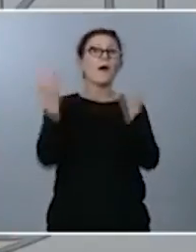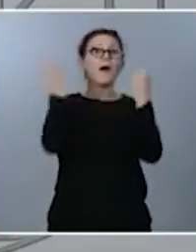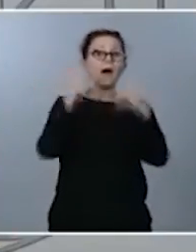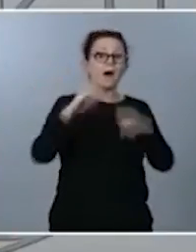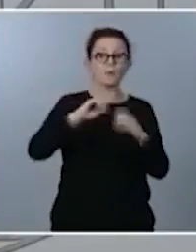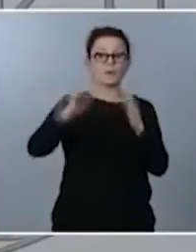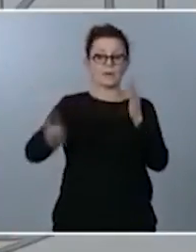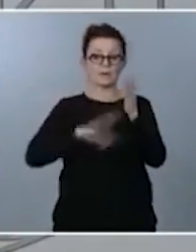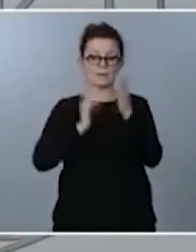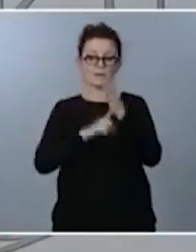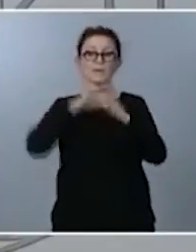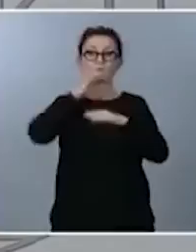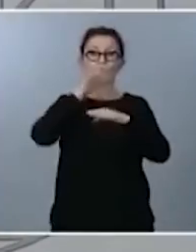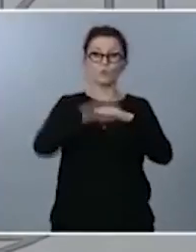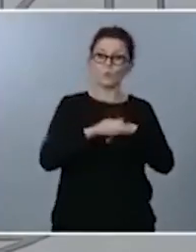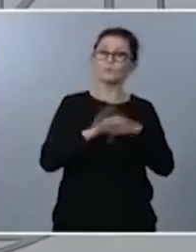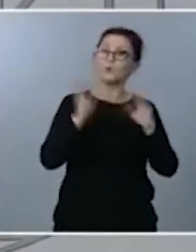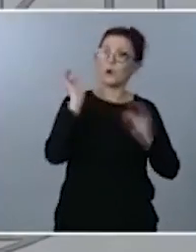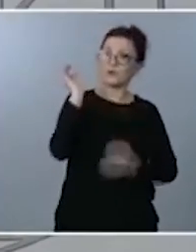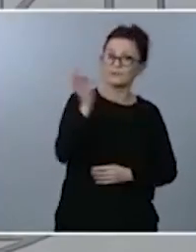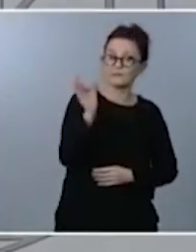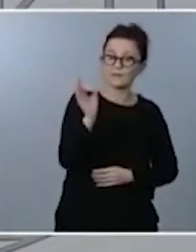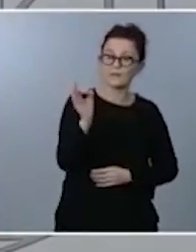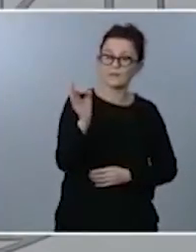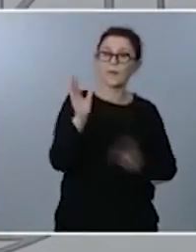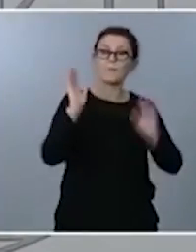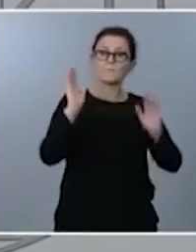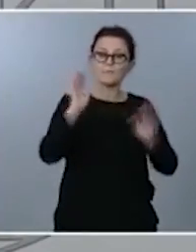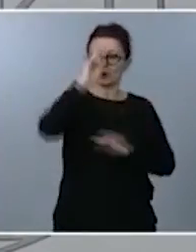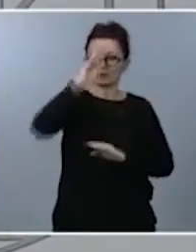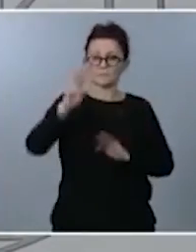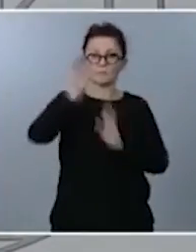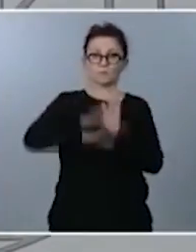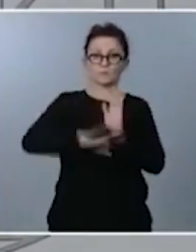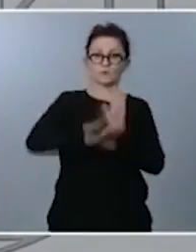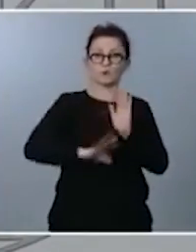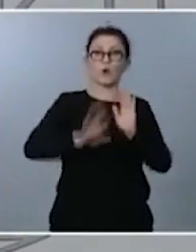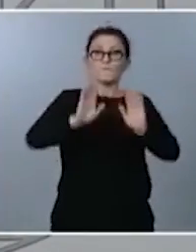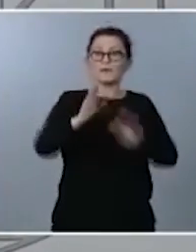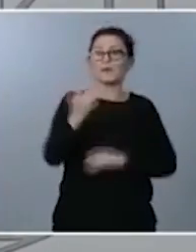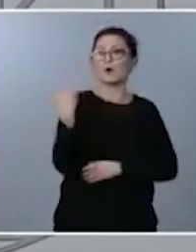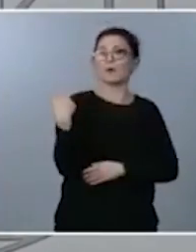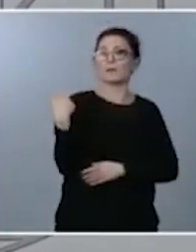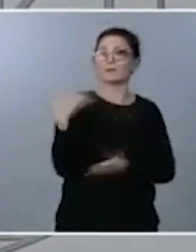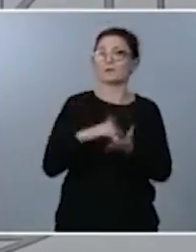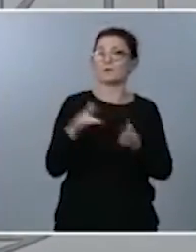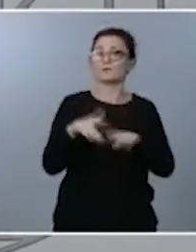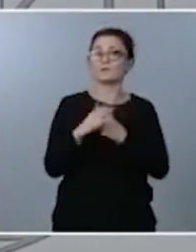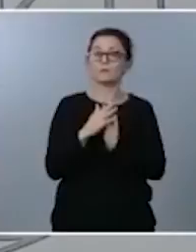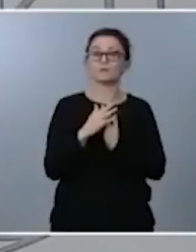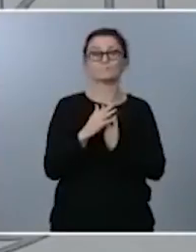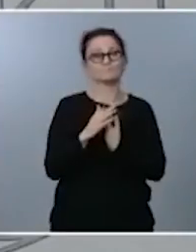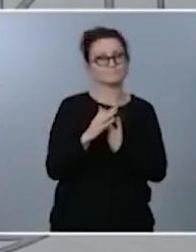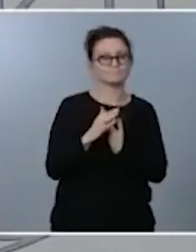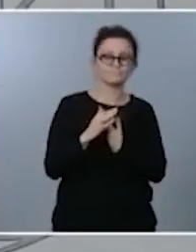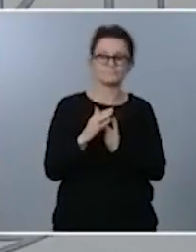ocurrió en el día de ayer y respetando los protocolos podemos entender que haya que de alguna manera